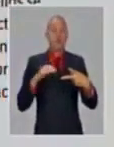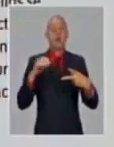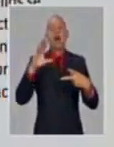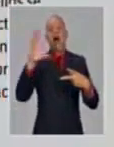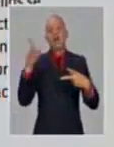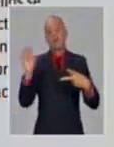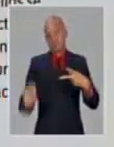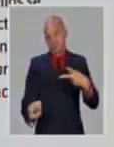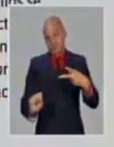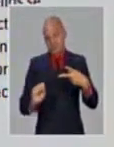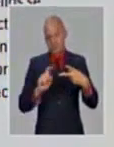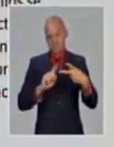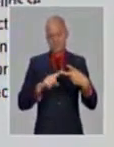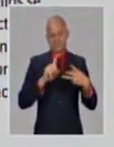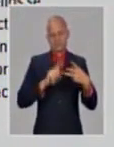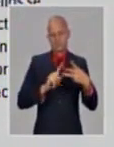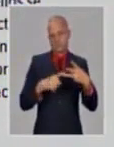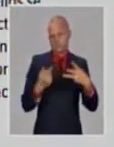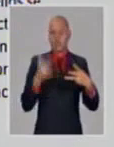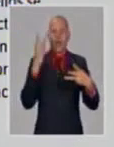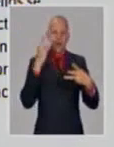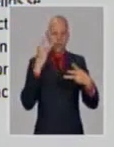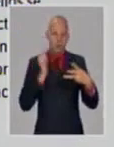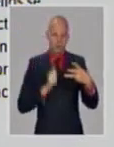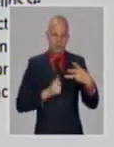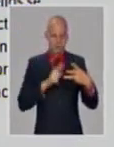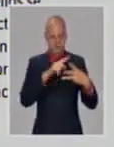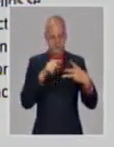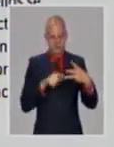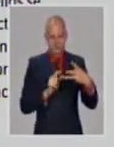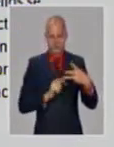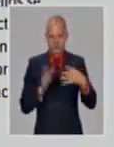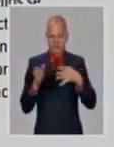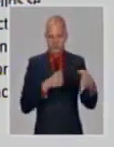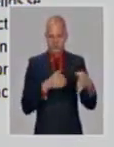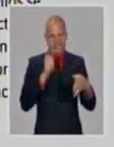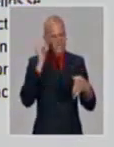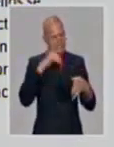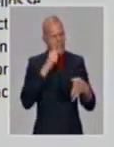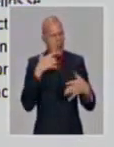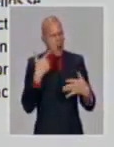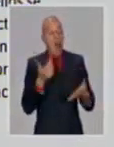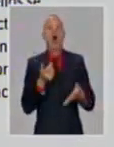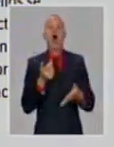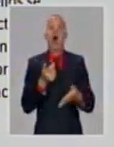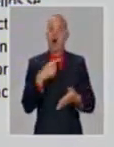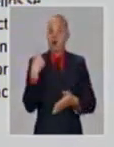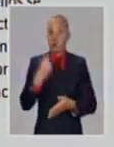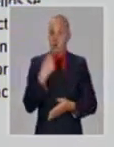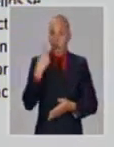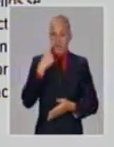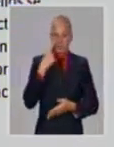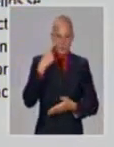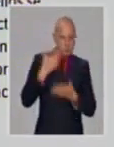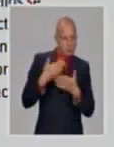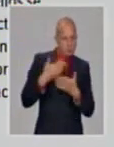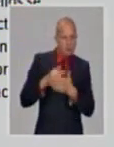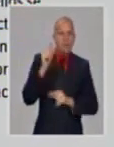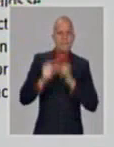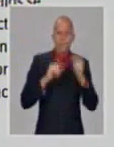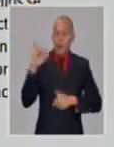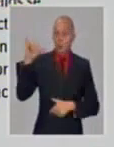Dentro de estas 400 y tantas muestras, se trabajaron muestras de viajeros, y de ellos, 65 viajeros,